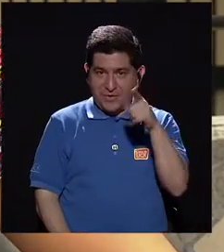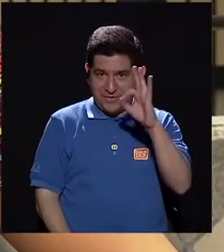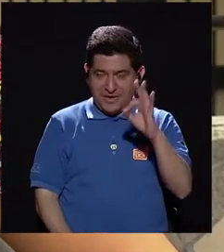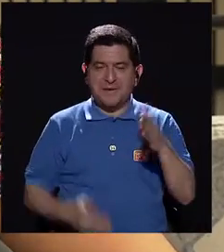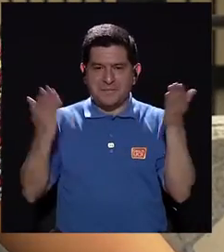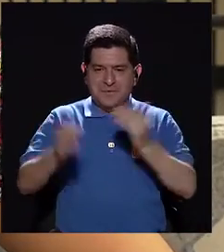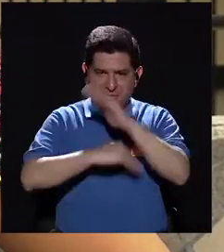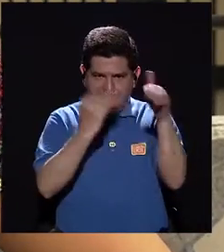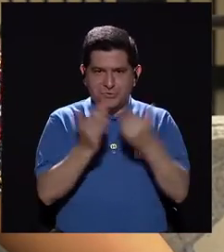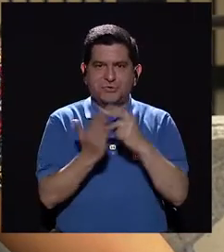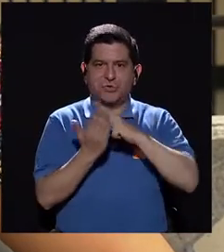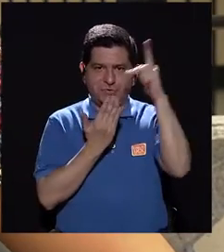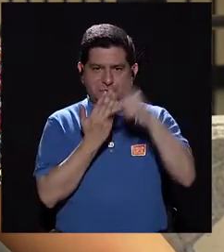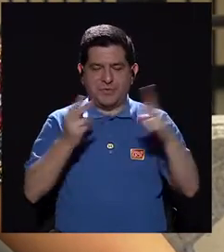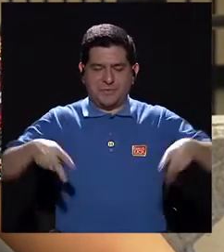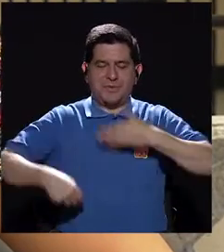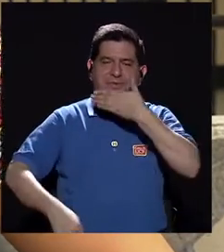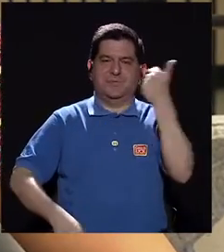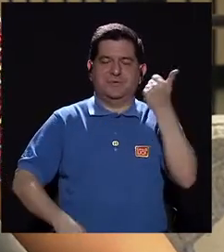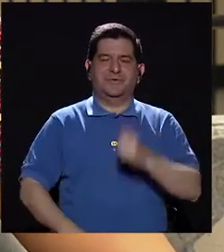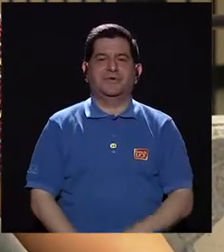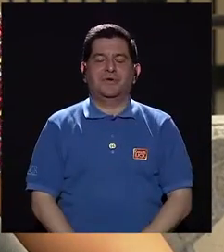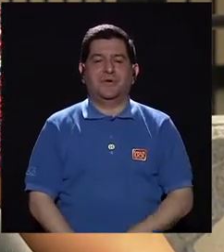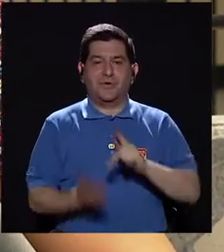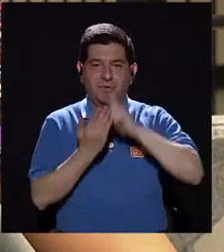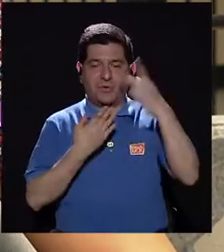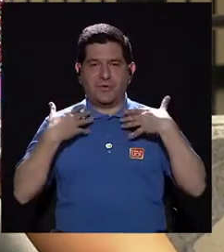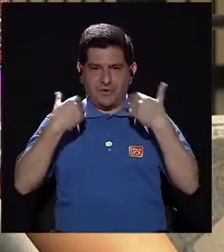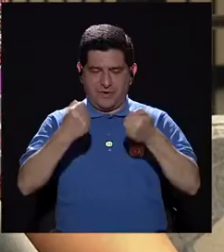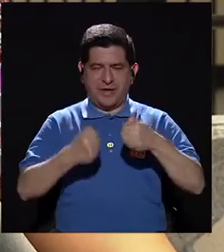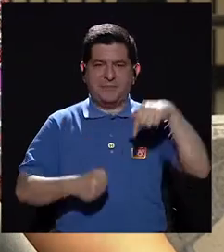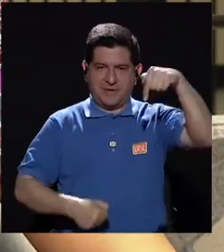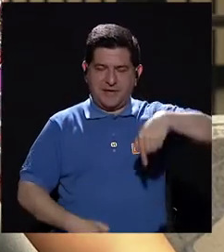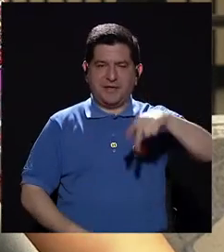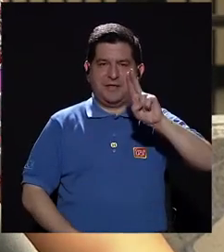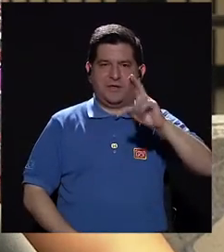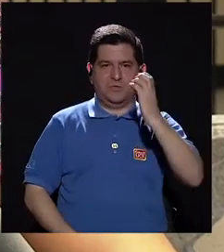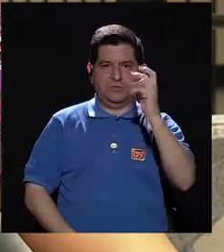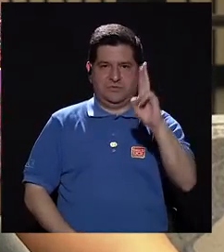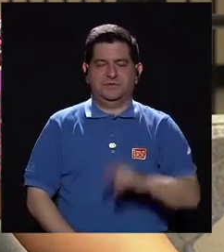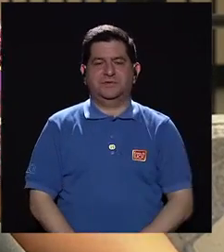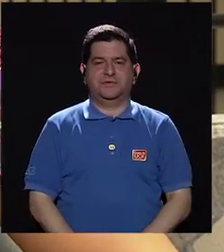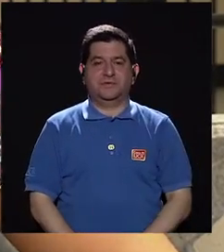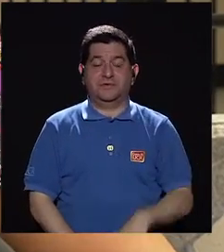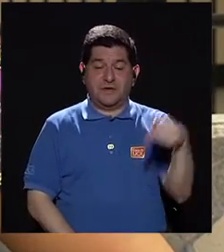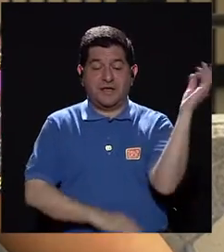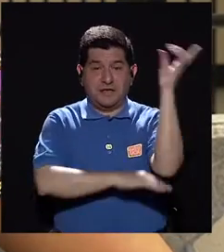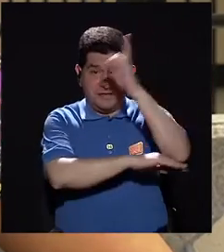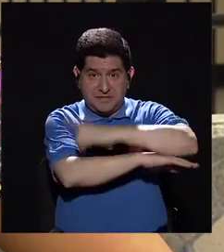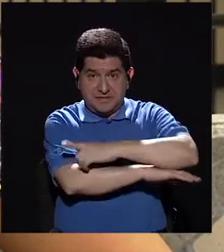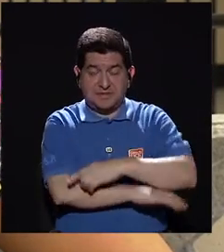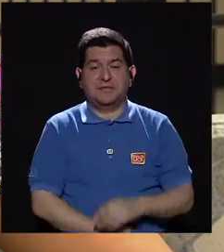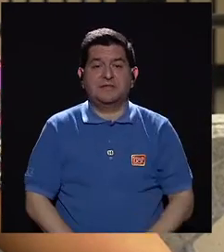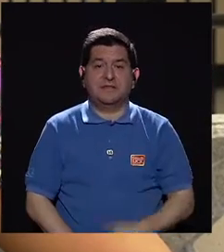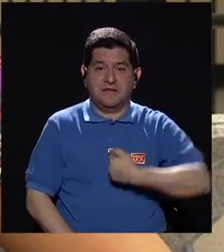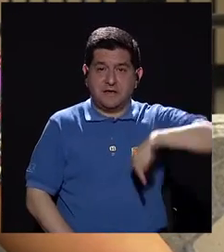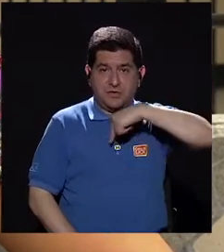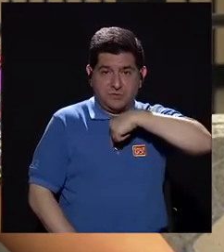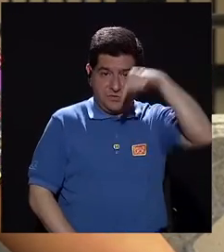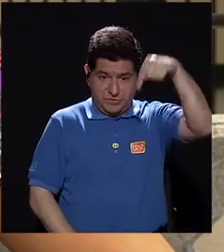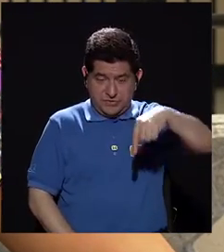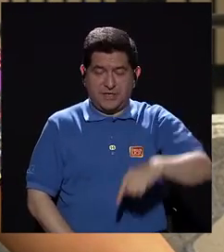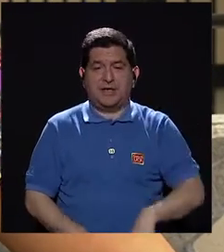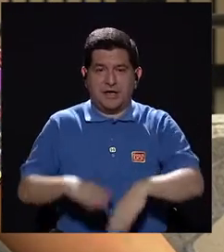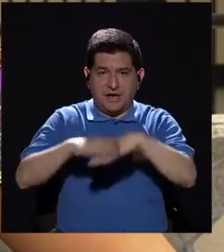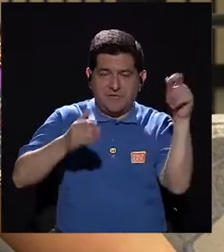Hola, ¿qué tal? bienvenidos y bienvenidas a Vivir Mejor, la revista de salud de la Universidad de Costa Rica. El día de hoy nos encontramos